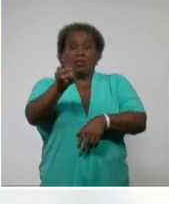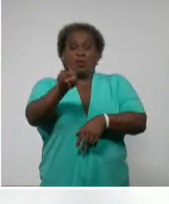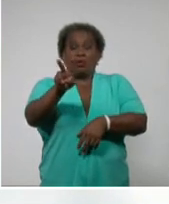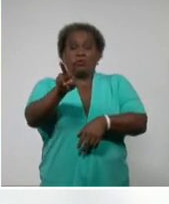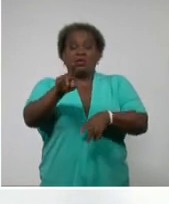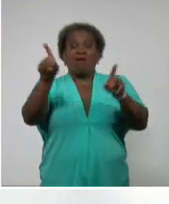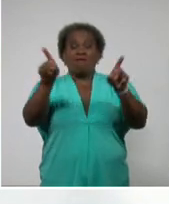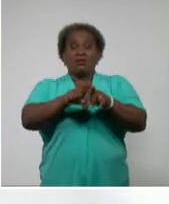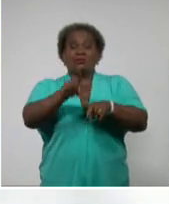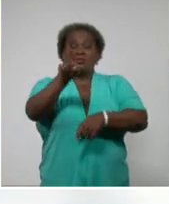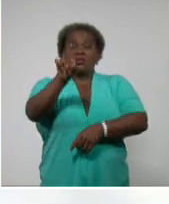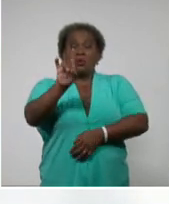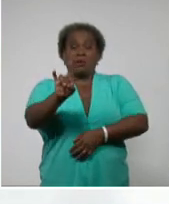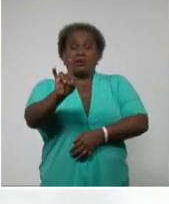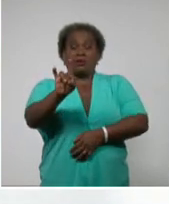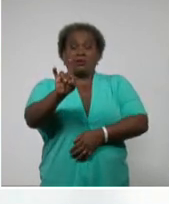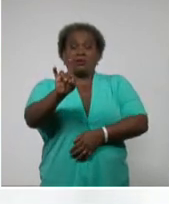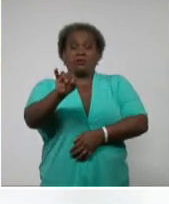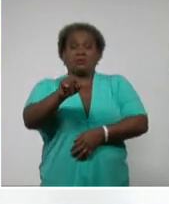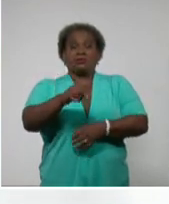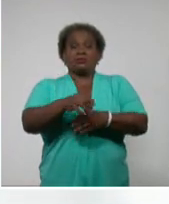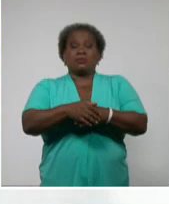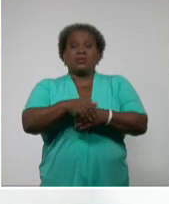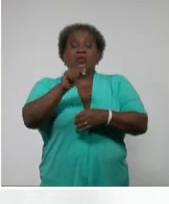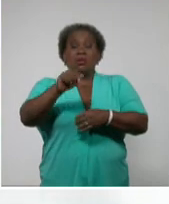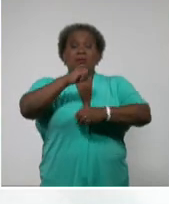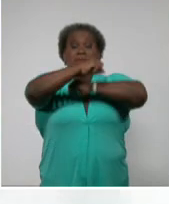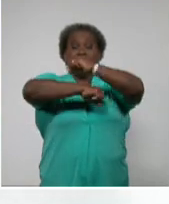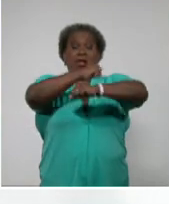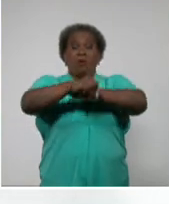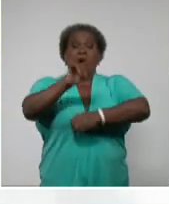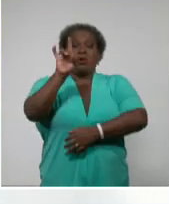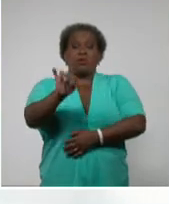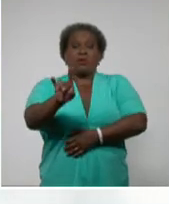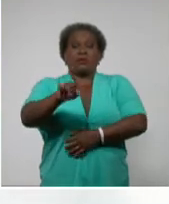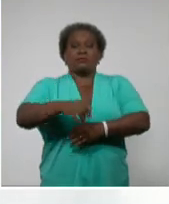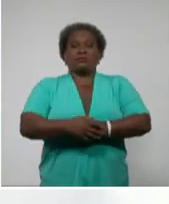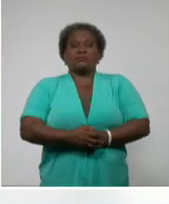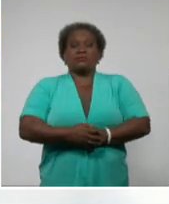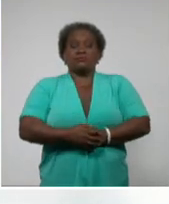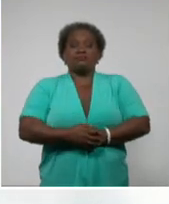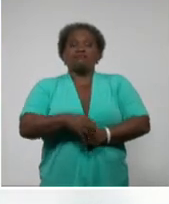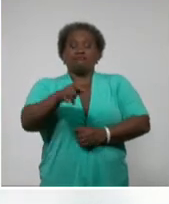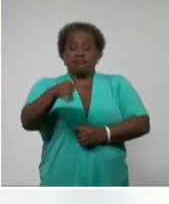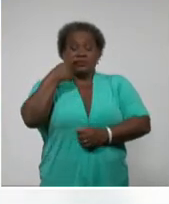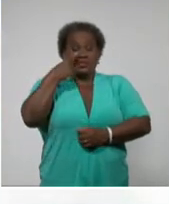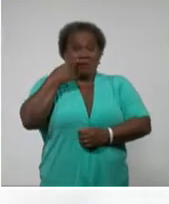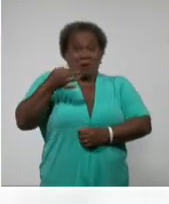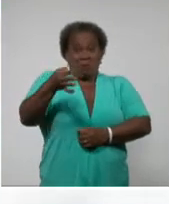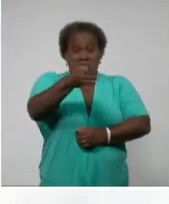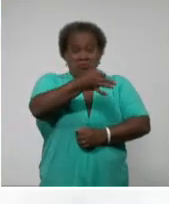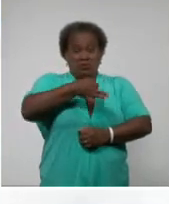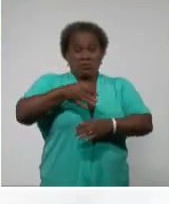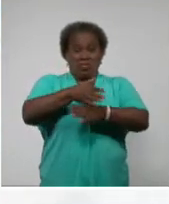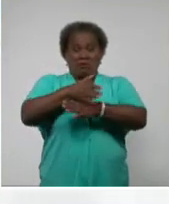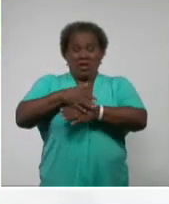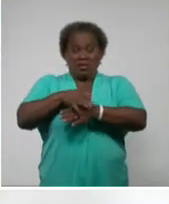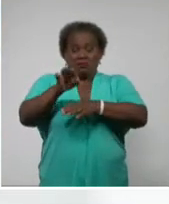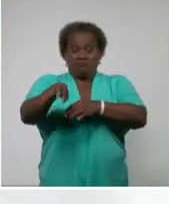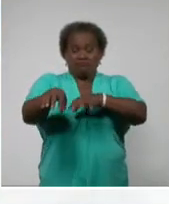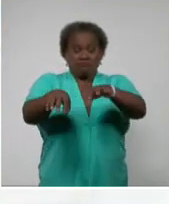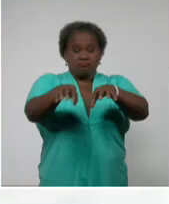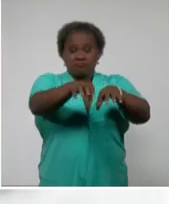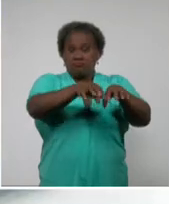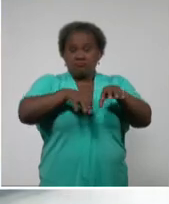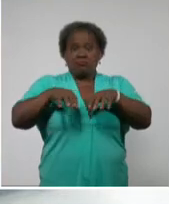Venezuela con 19 y Baraguá con 9. La dispersión de los casos en el